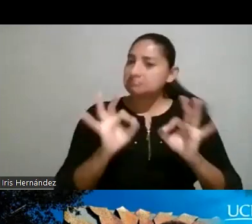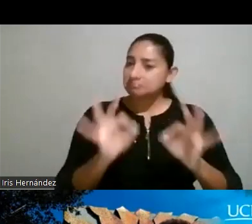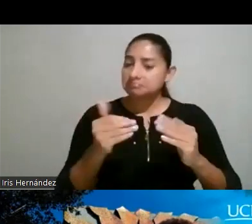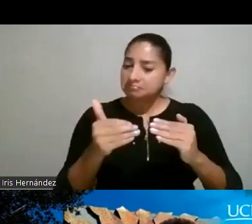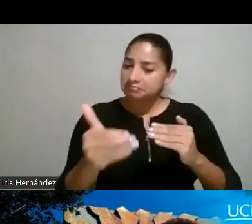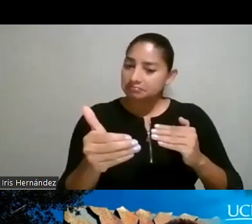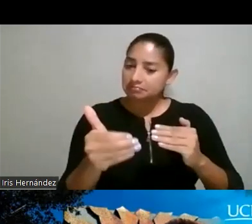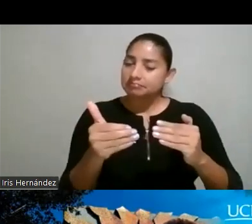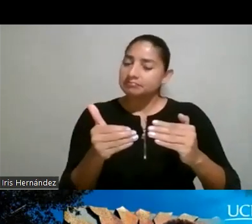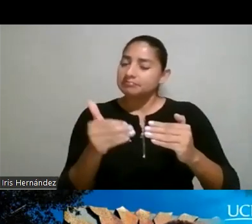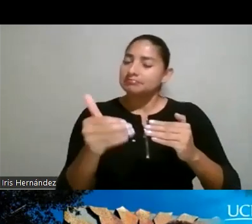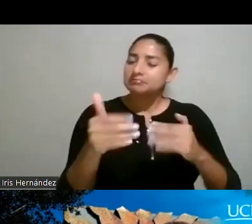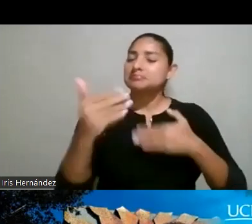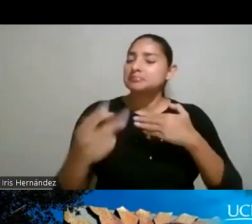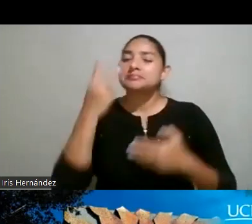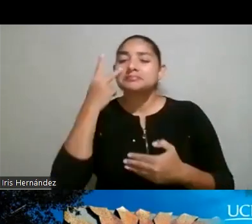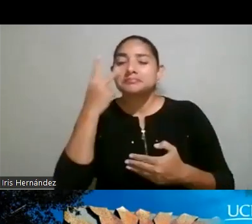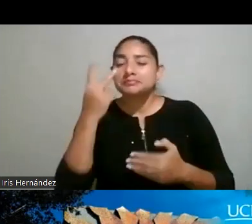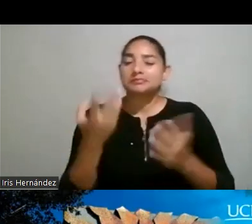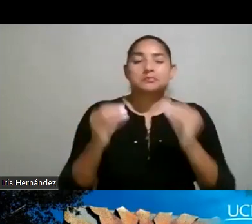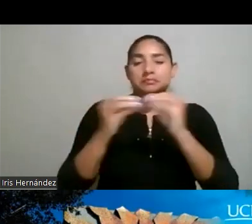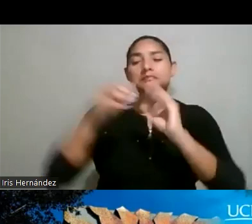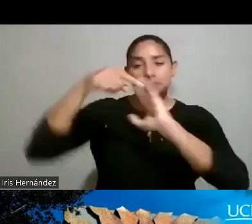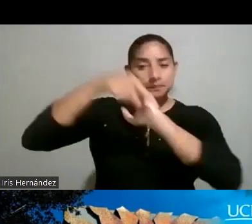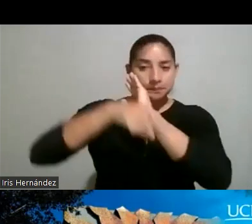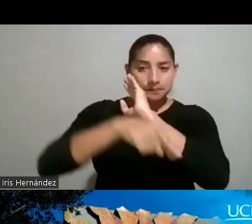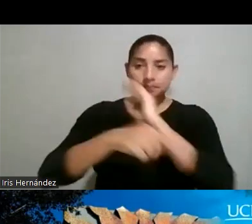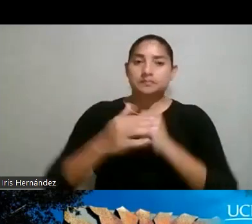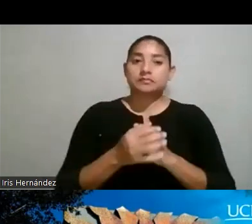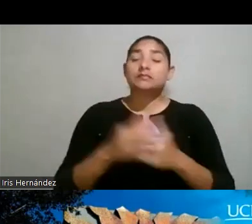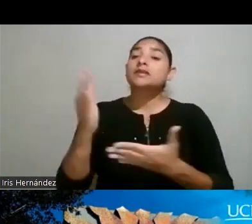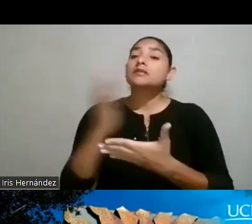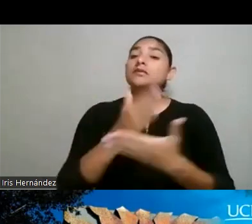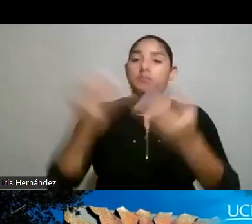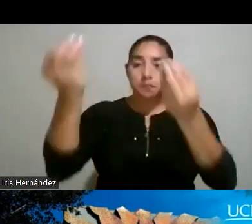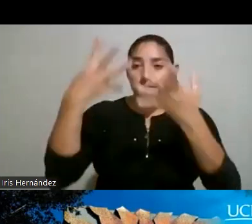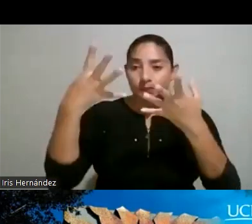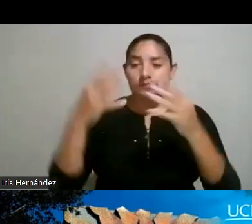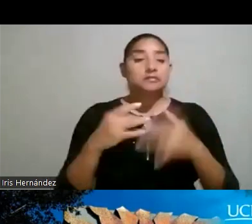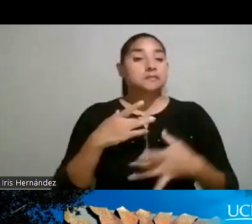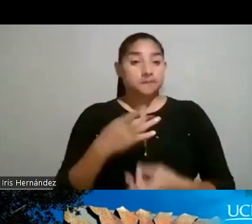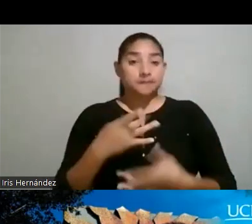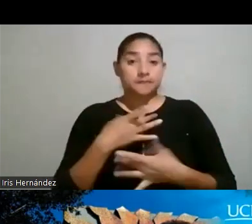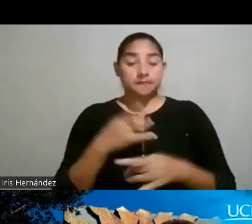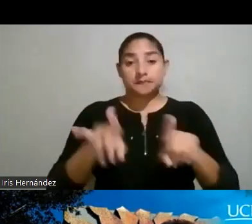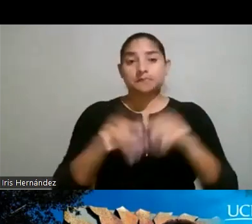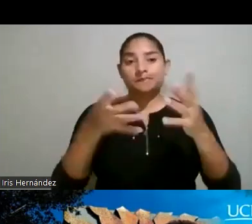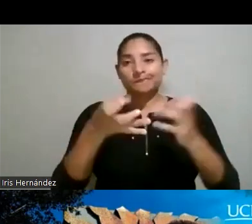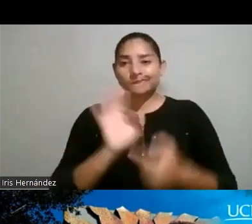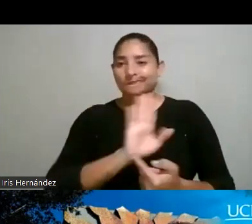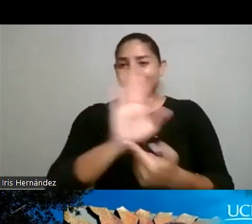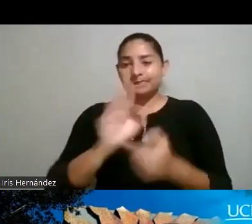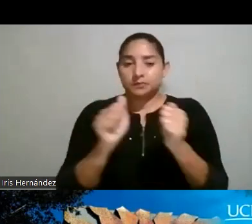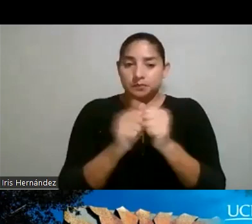tal vez ahora, pues, doña Paula nos pueda abondar en esto. Sin embargo, hay otros datos bien interesantes que aquí quisiera resaltar con